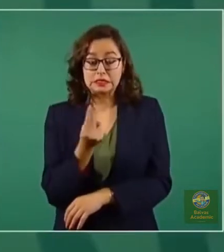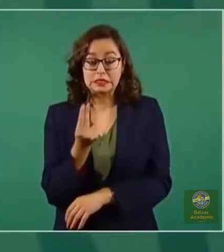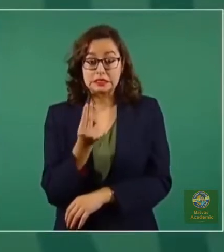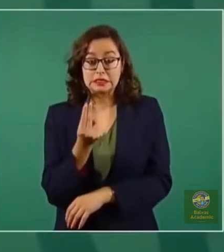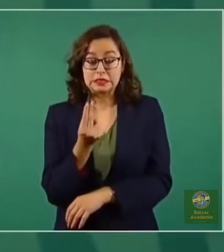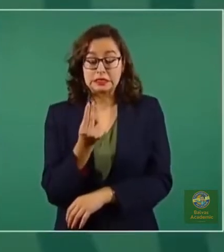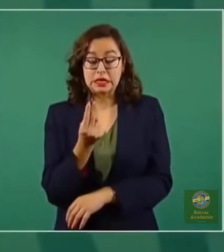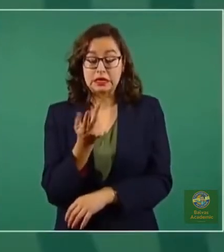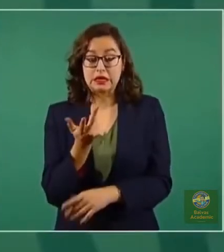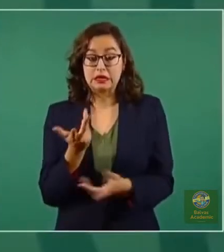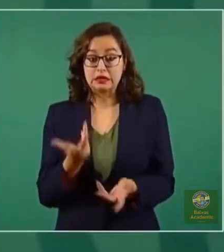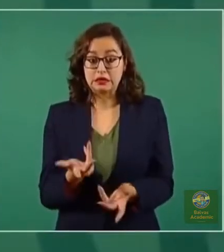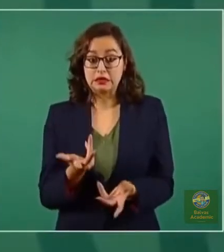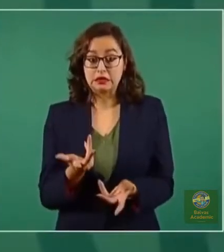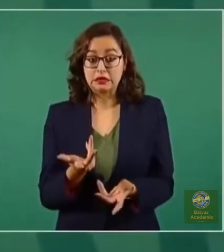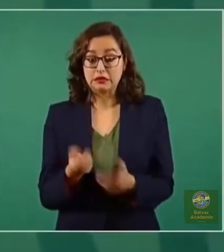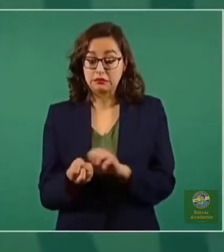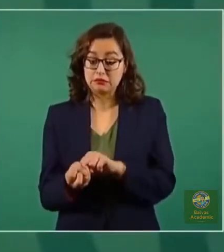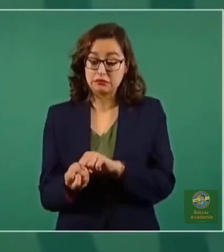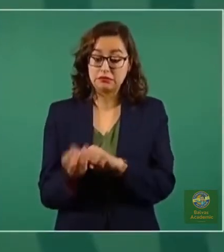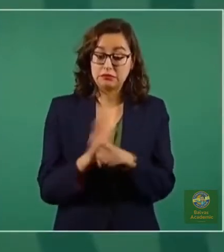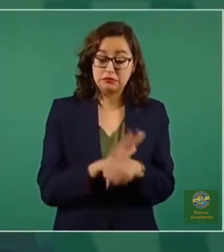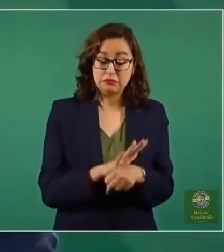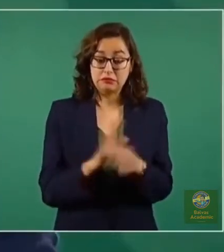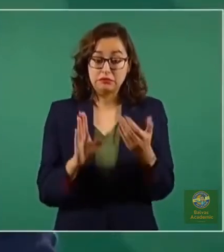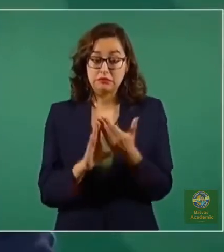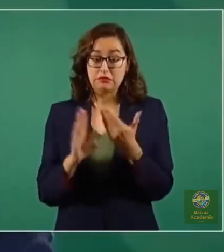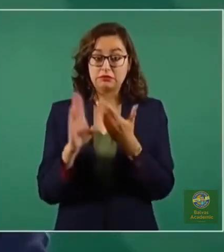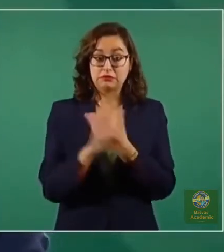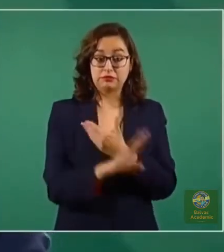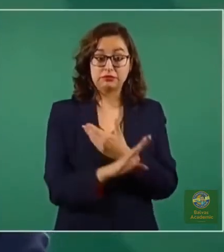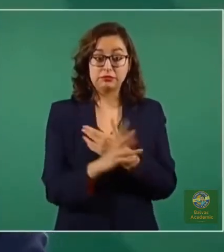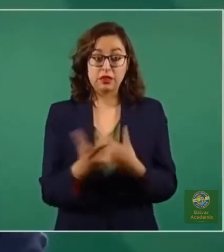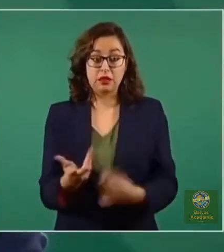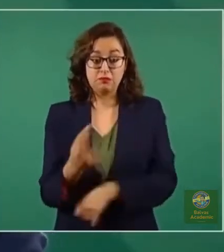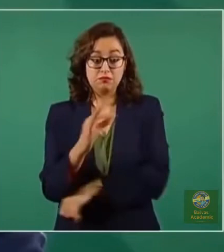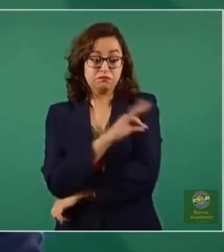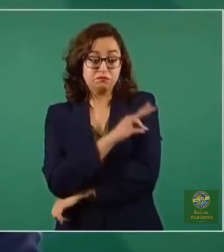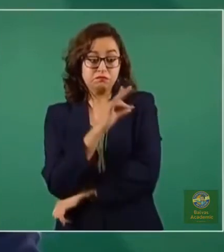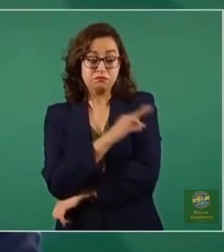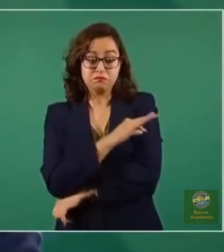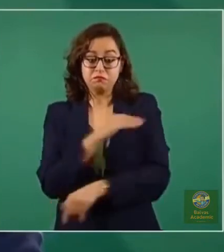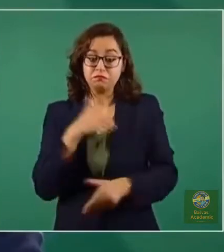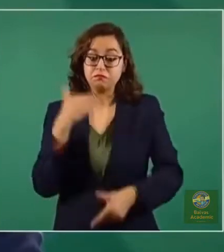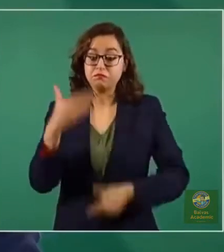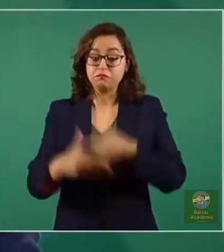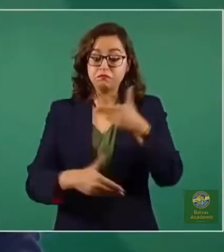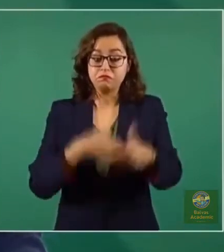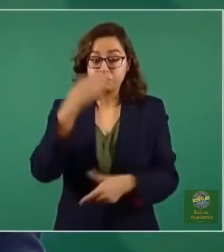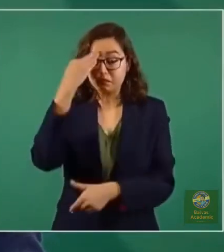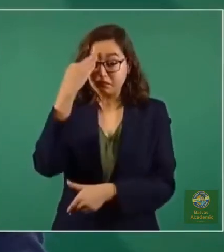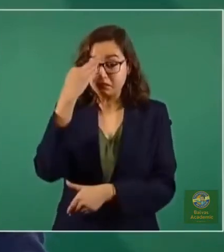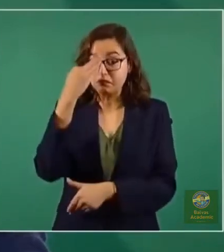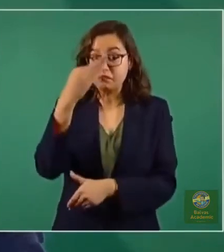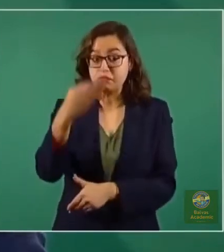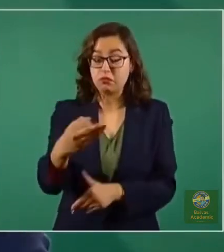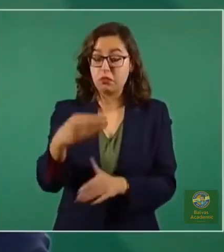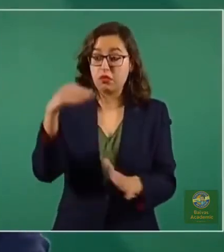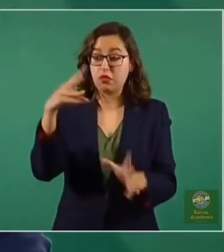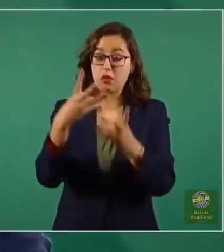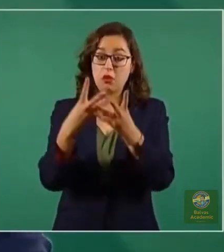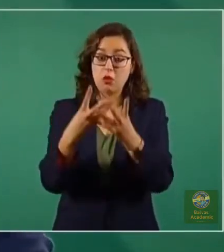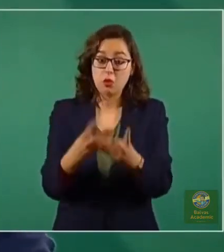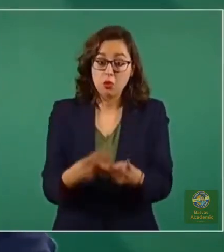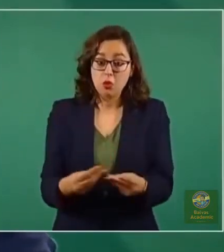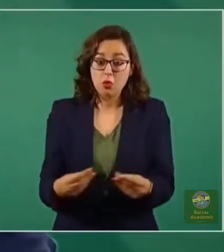contra COVID, contra el virus SARS-CoV-2, pierde su capacidad protectora contra los